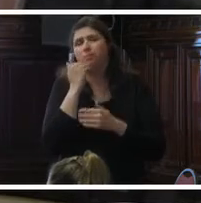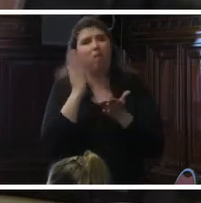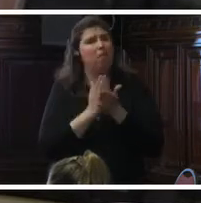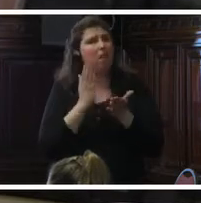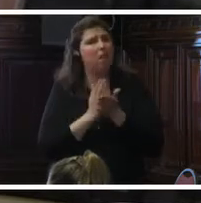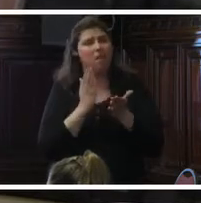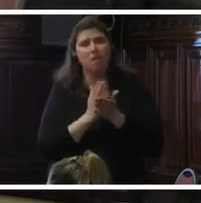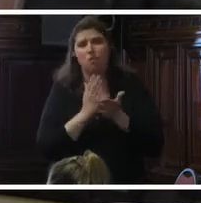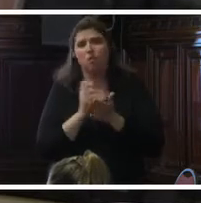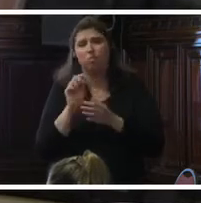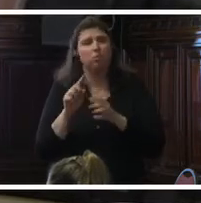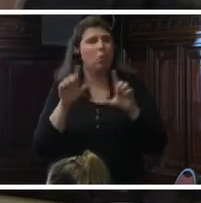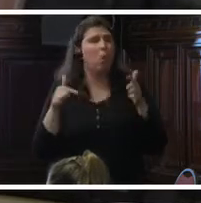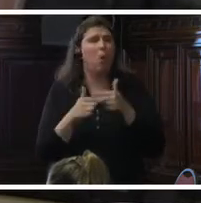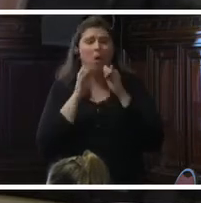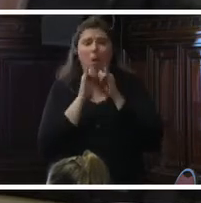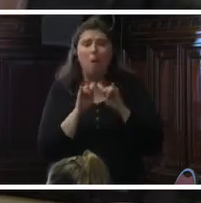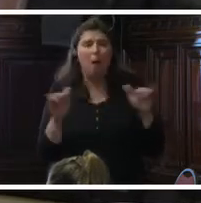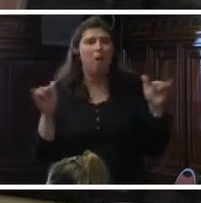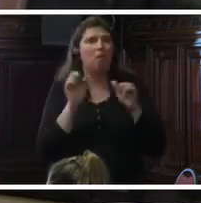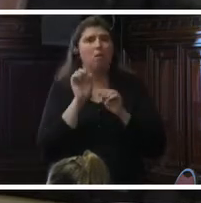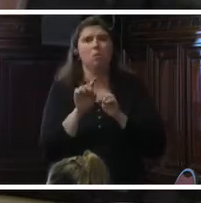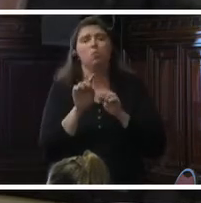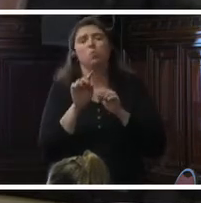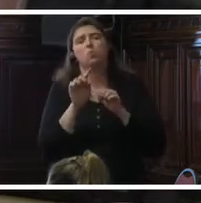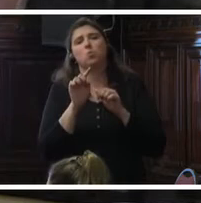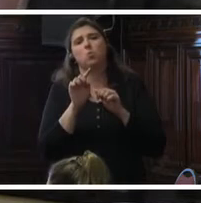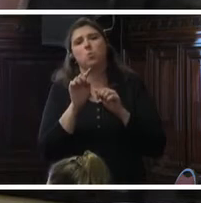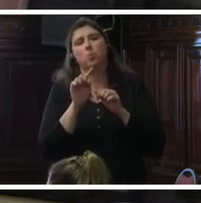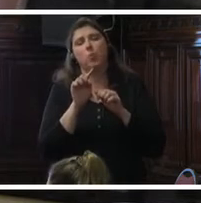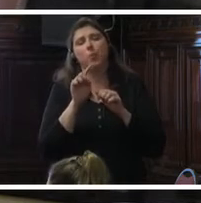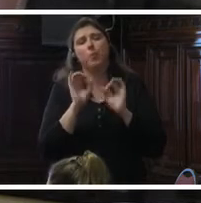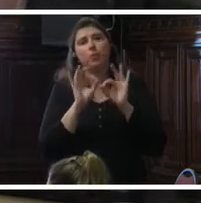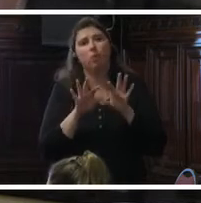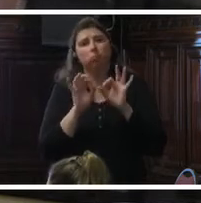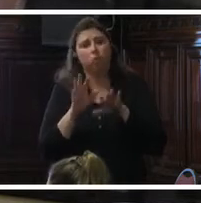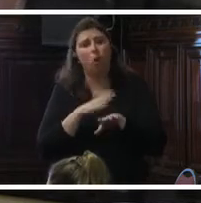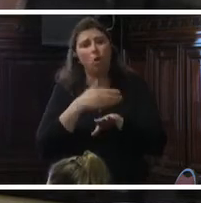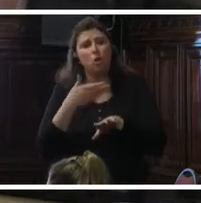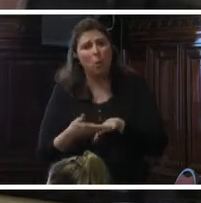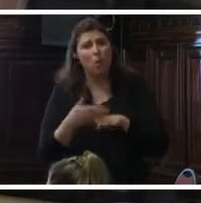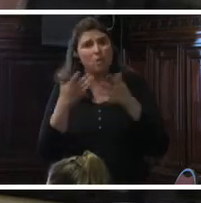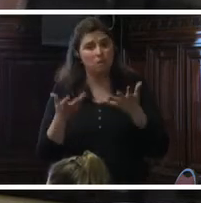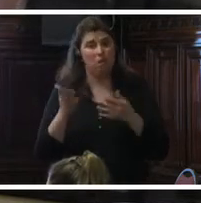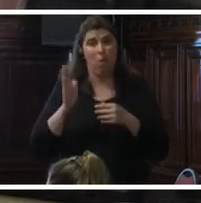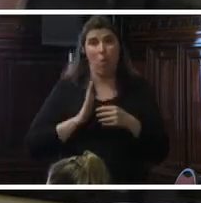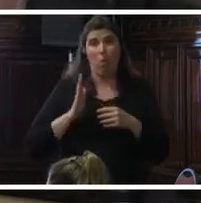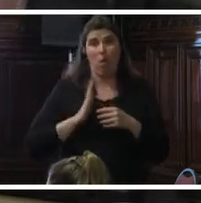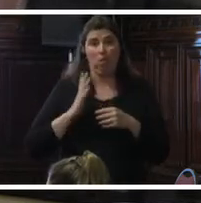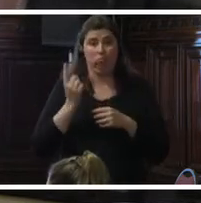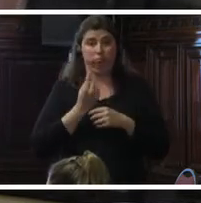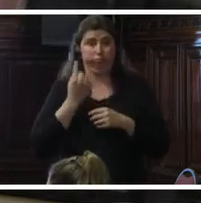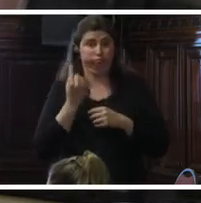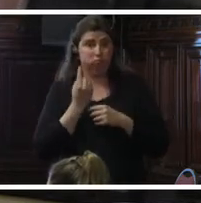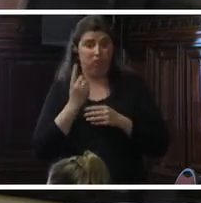no existen campañas de educación sobre información veraz de los riesgos del procedimiento. Y finalmente, en los casos en que las mujeres autónomamente